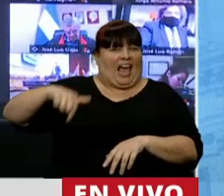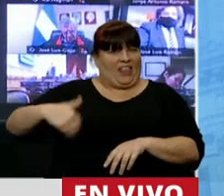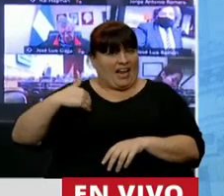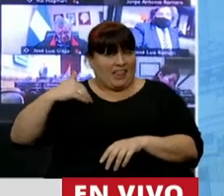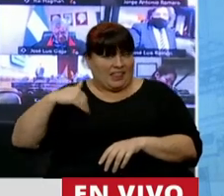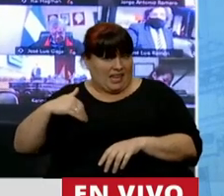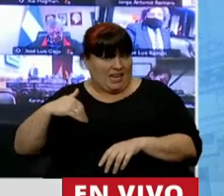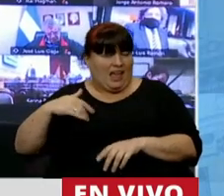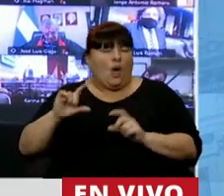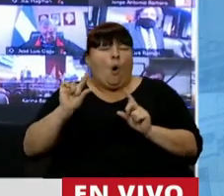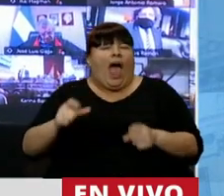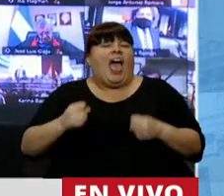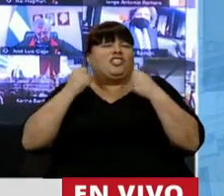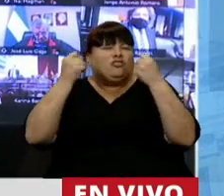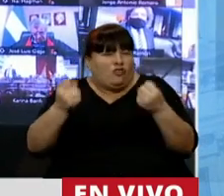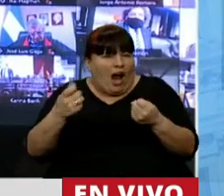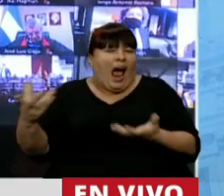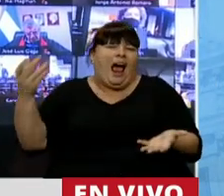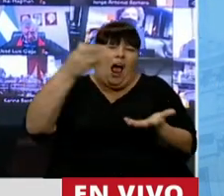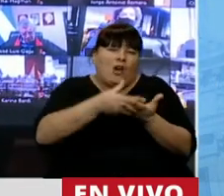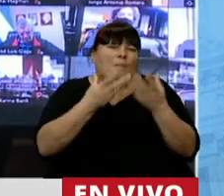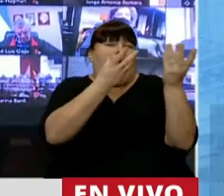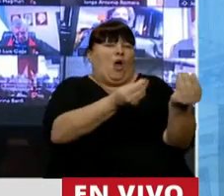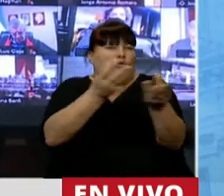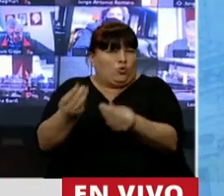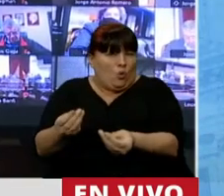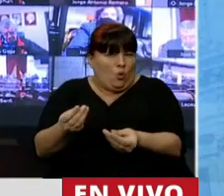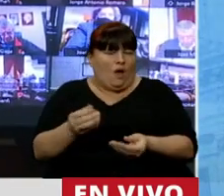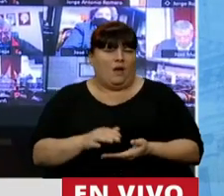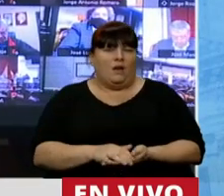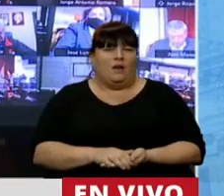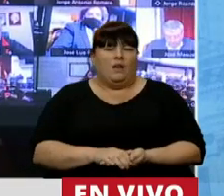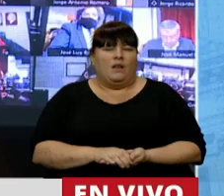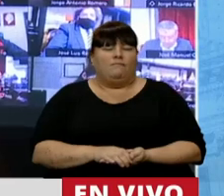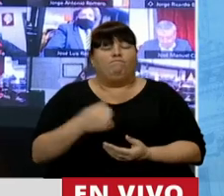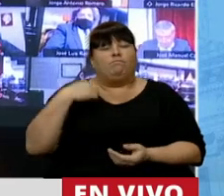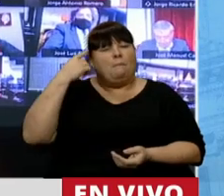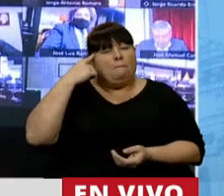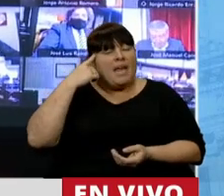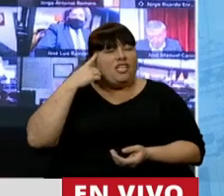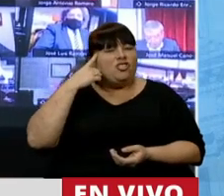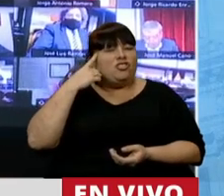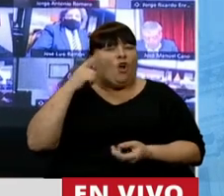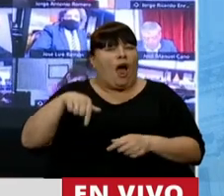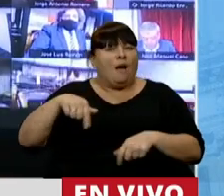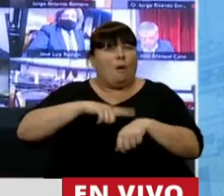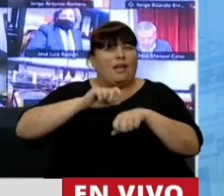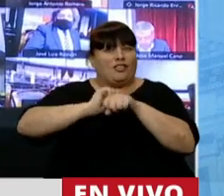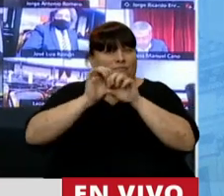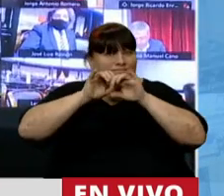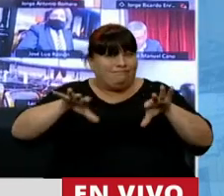que hagan este esfuerzo, que hagan este aporte solidario, que creo que tenemos una pandemia